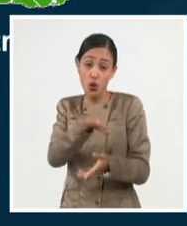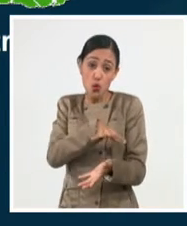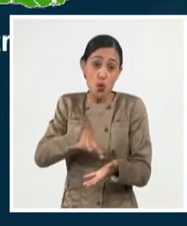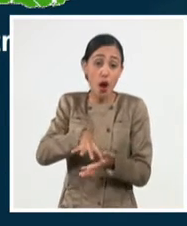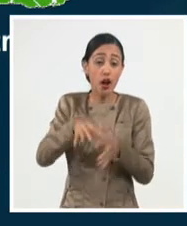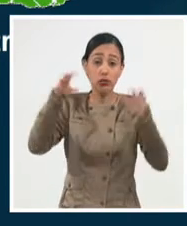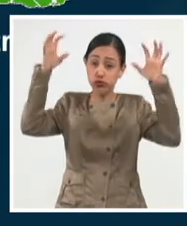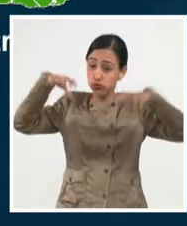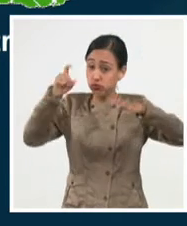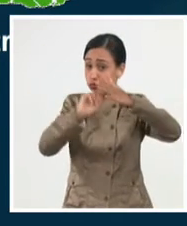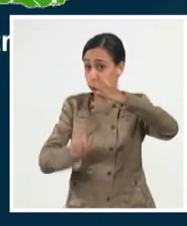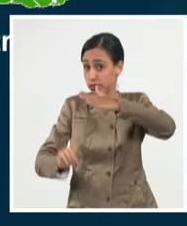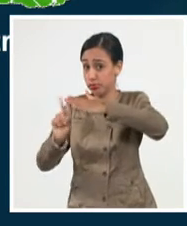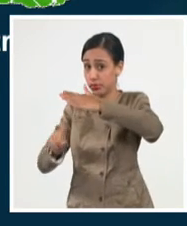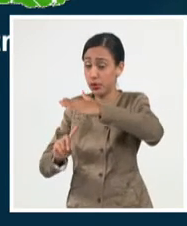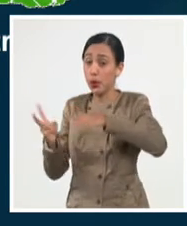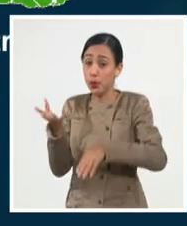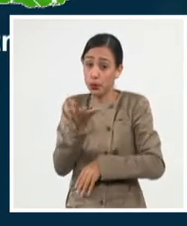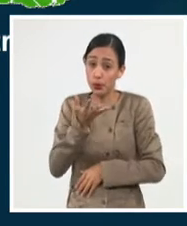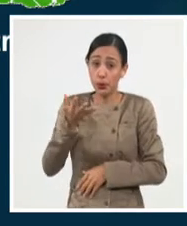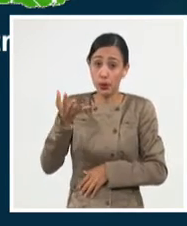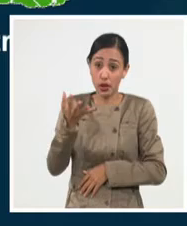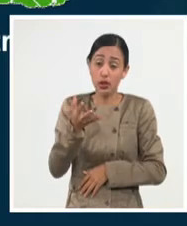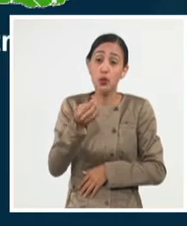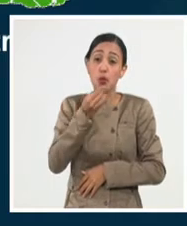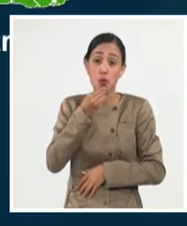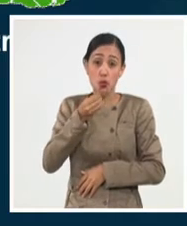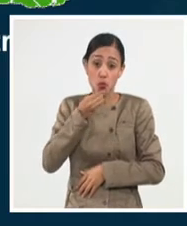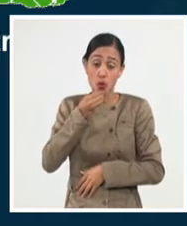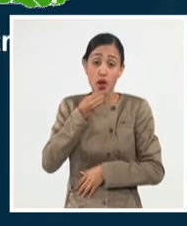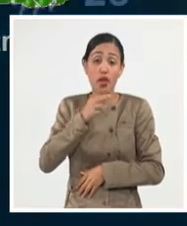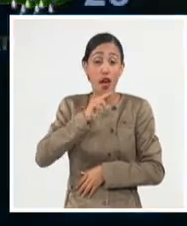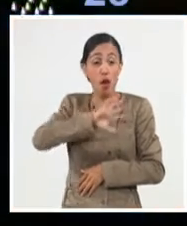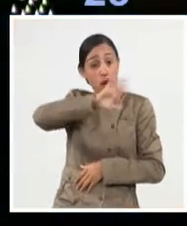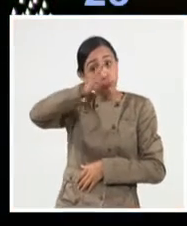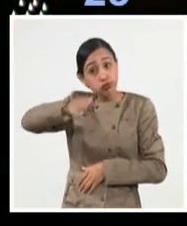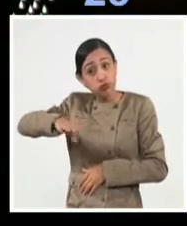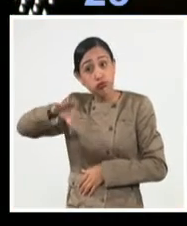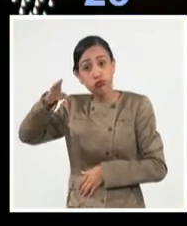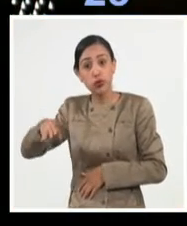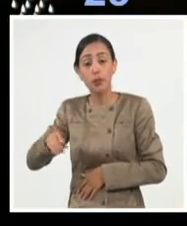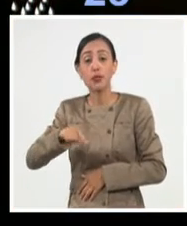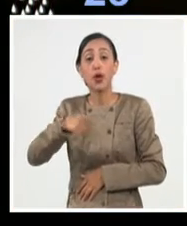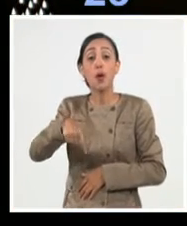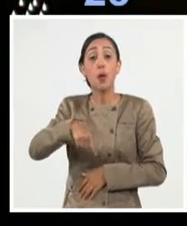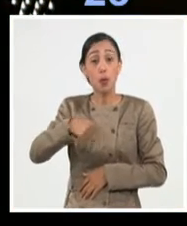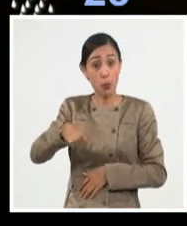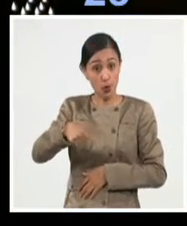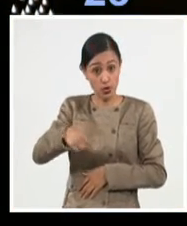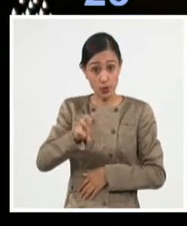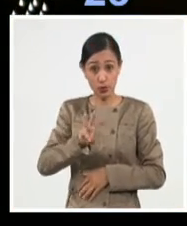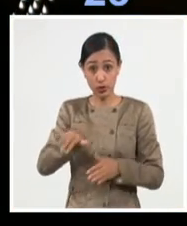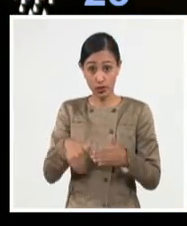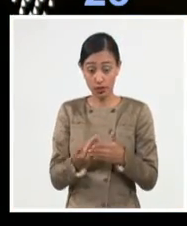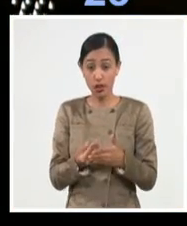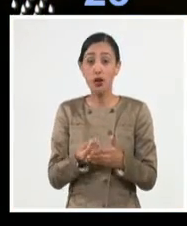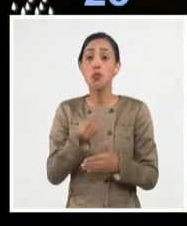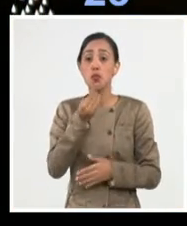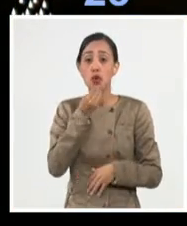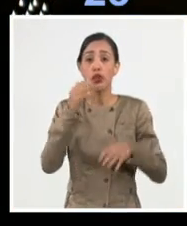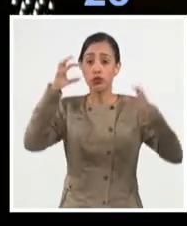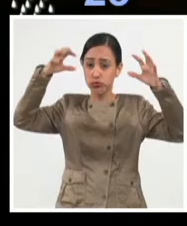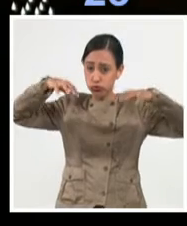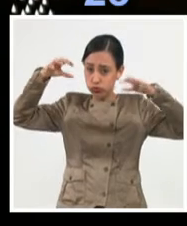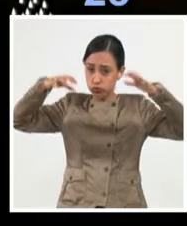eléctricas, que el viento y la altura de las olas serán superiores. Para los próximos tres días se incrementará la probabilidad de lluvias a